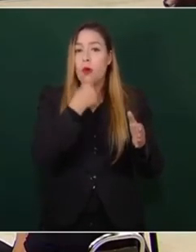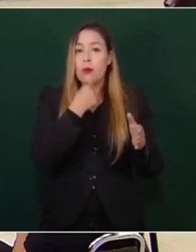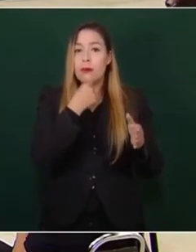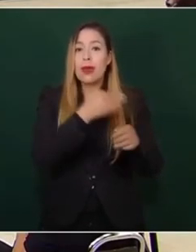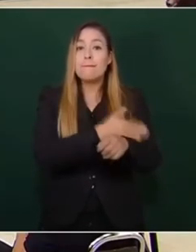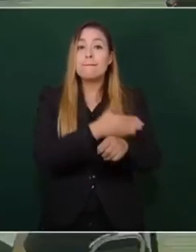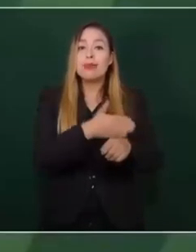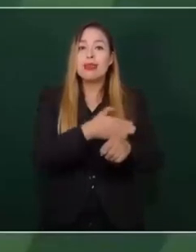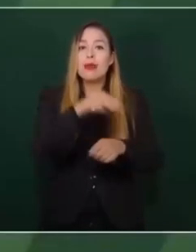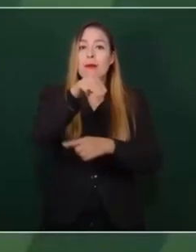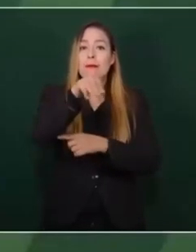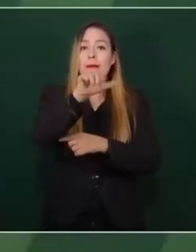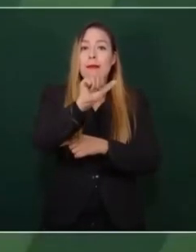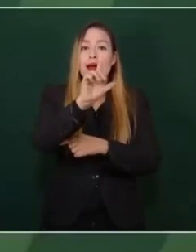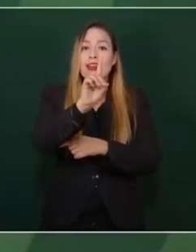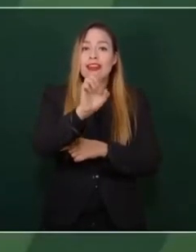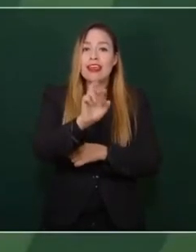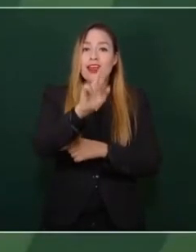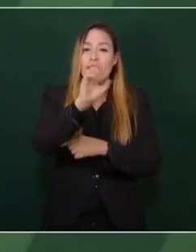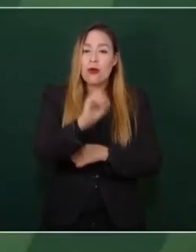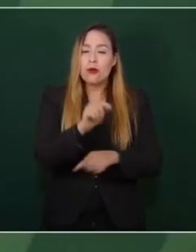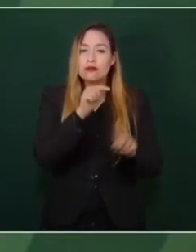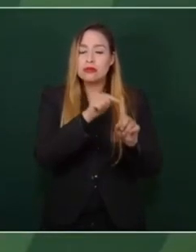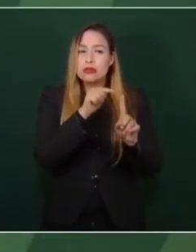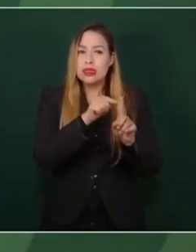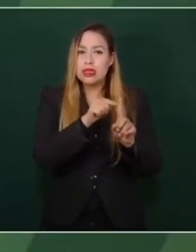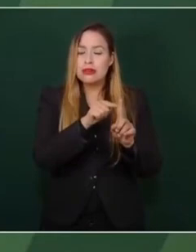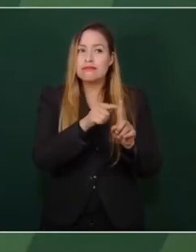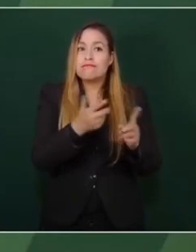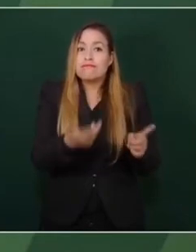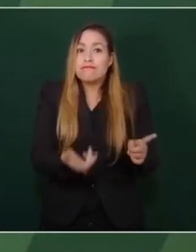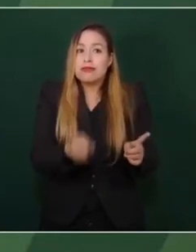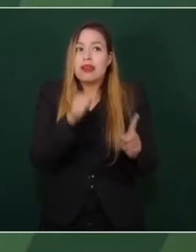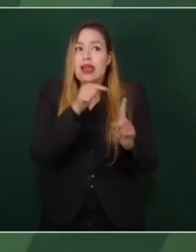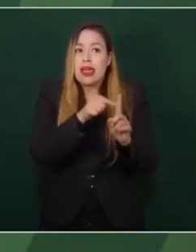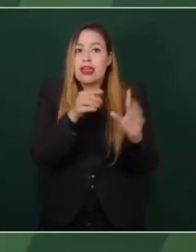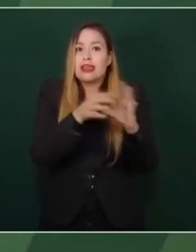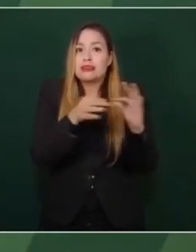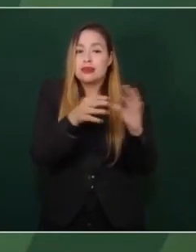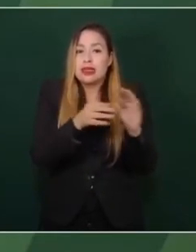a Porfirio Díaz ofreciéndole disculpa